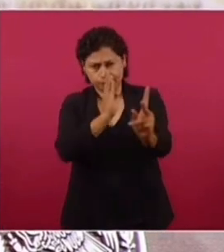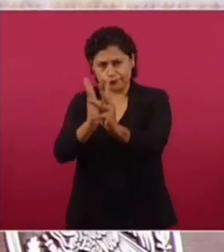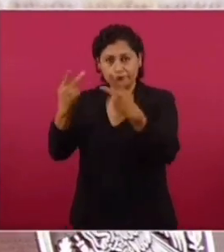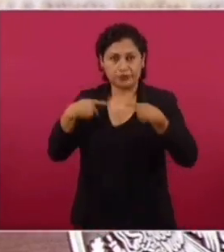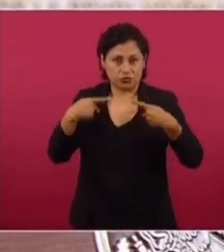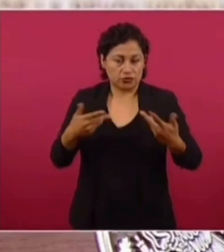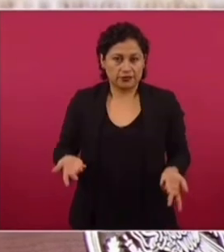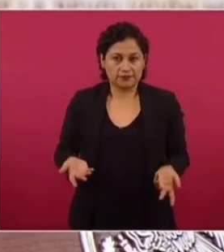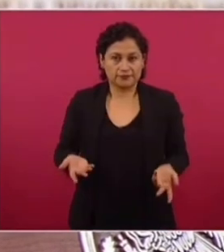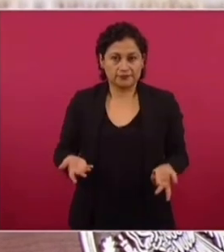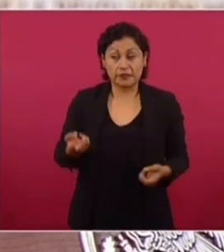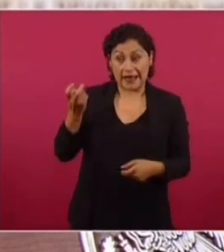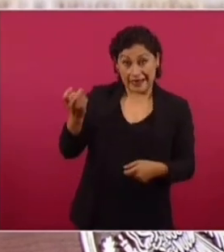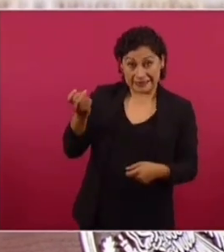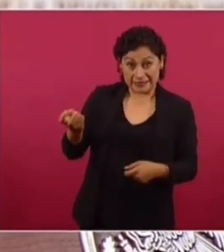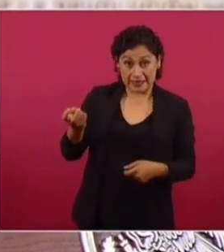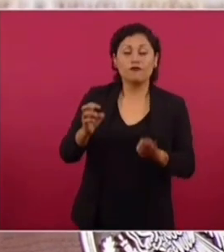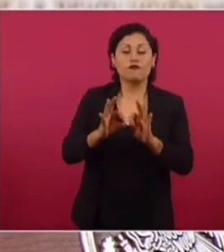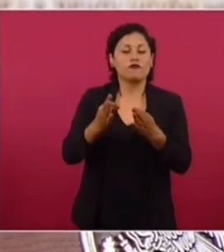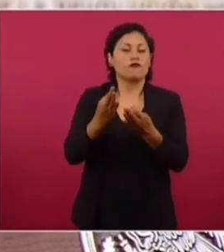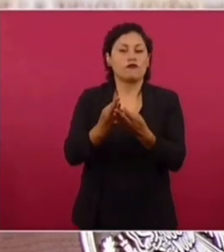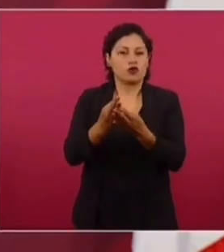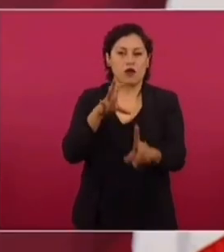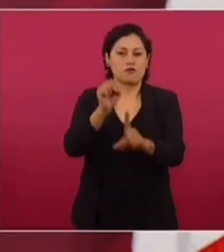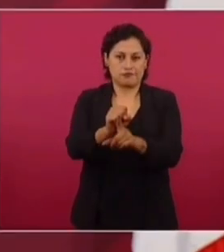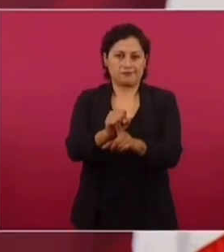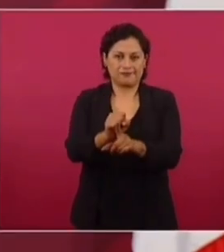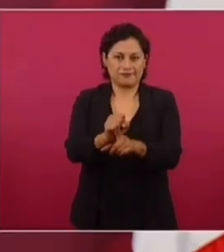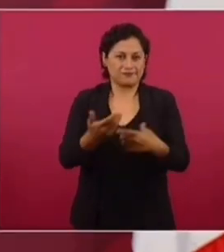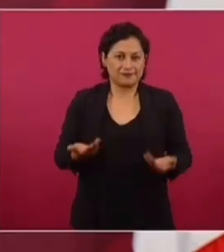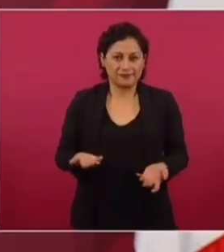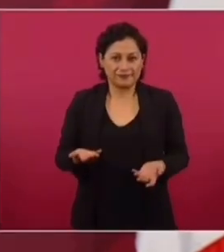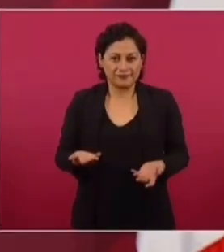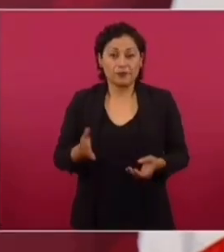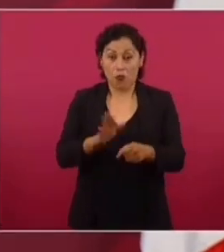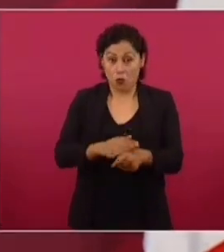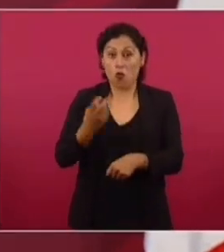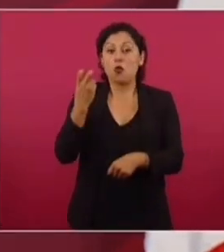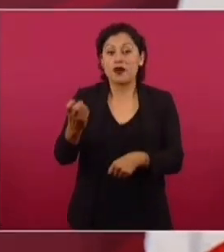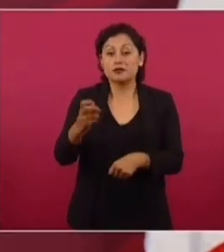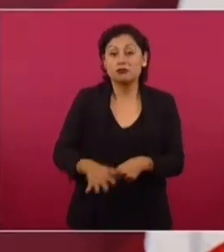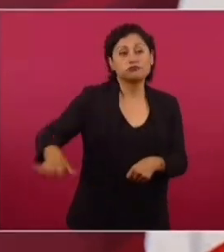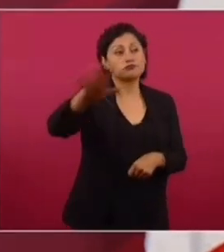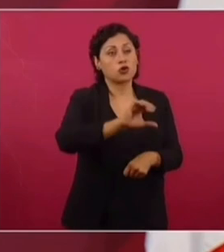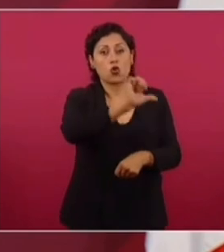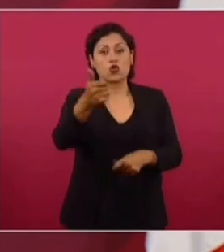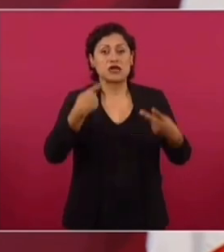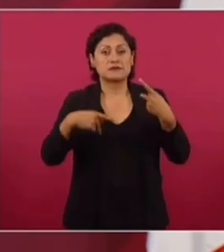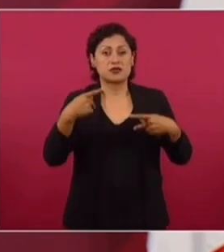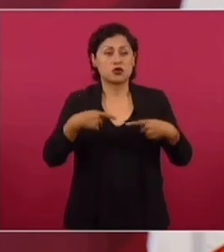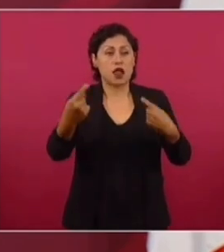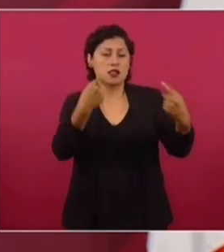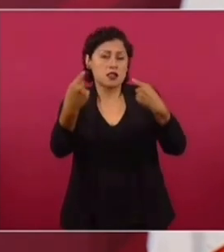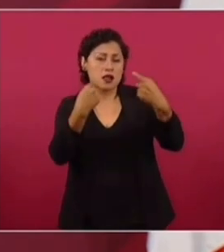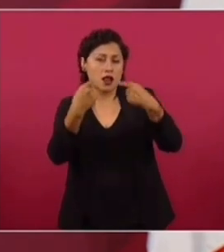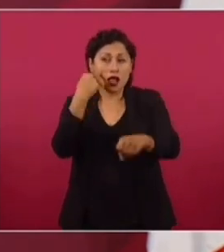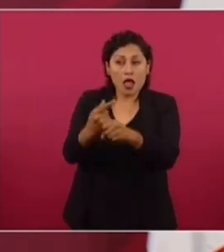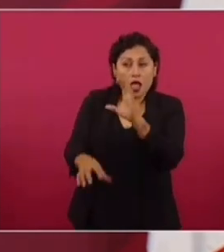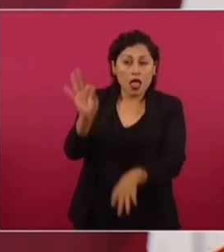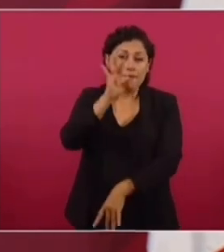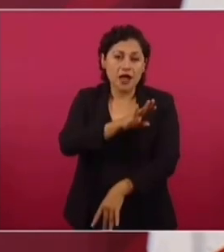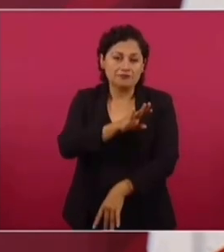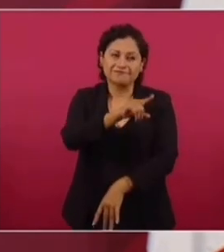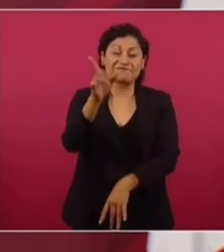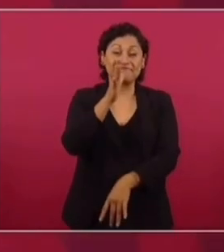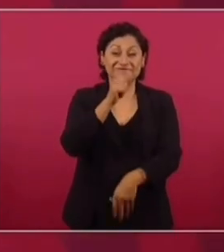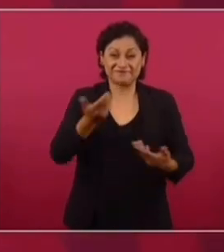Esta es la clave. Por esto es que no han podido los conservadores, ni